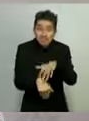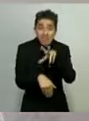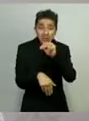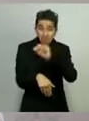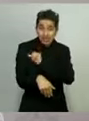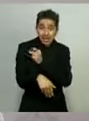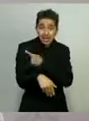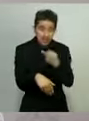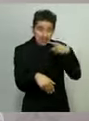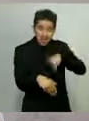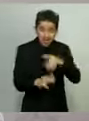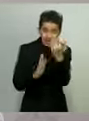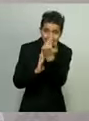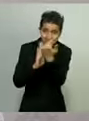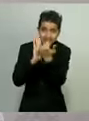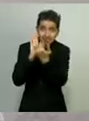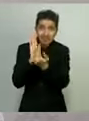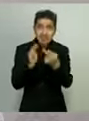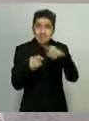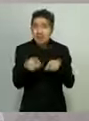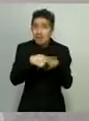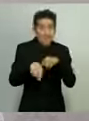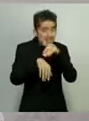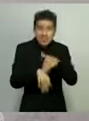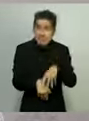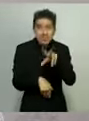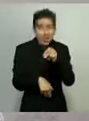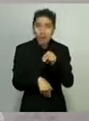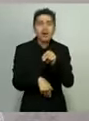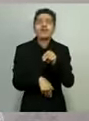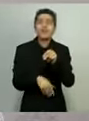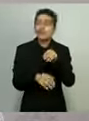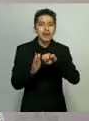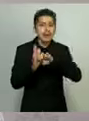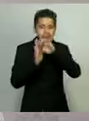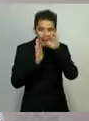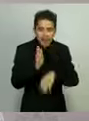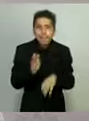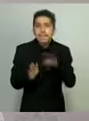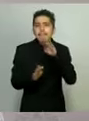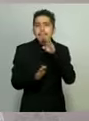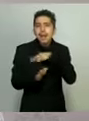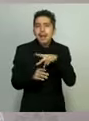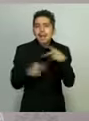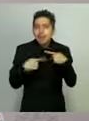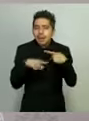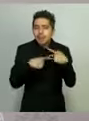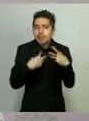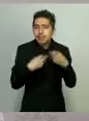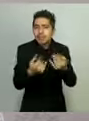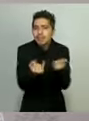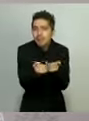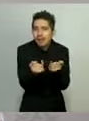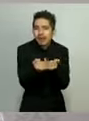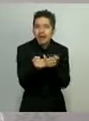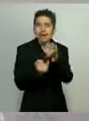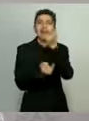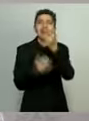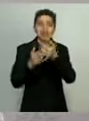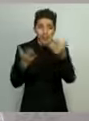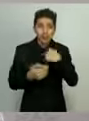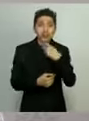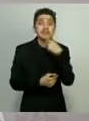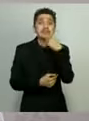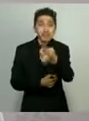sanitarias dan muy mal ejemplo, porque debo de enfatizarles que no